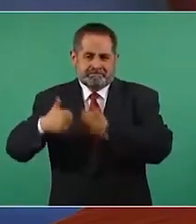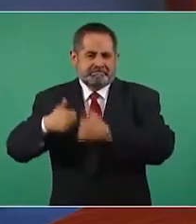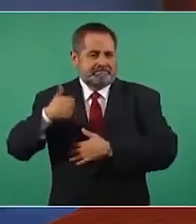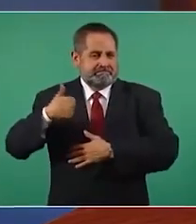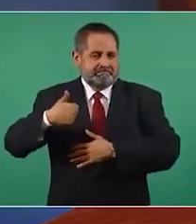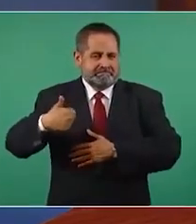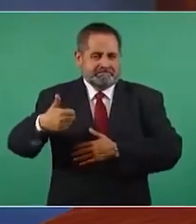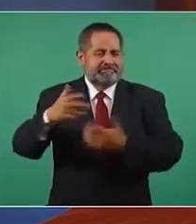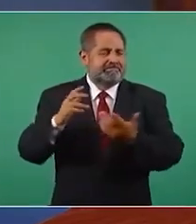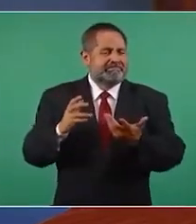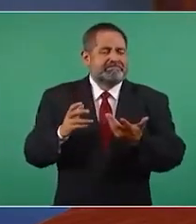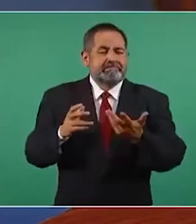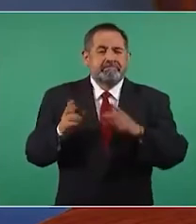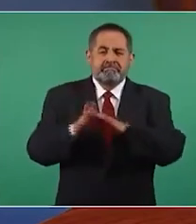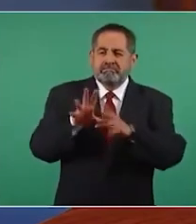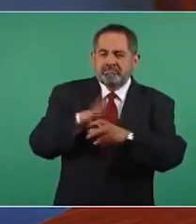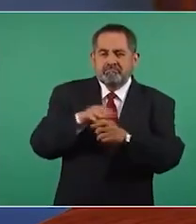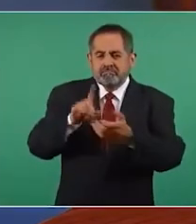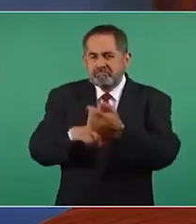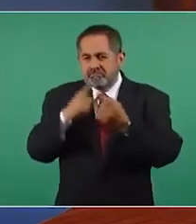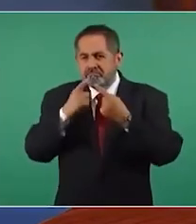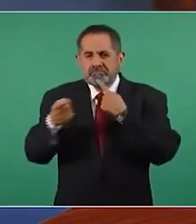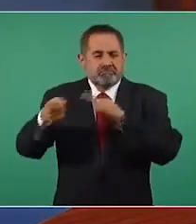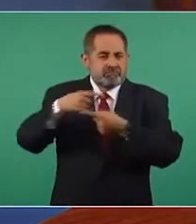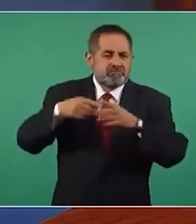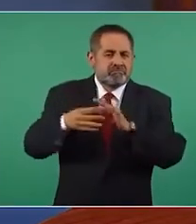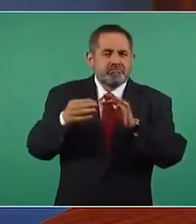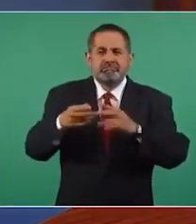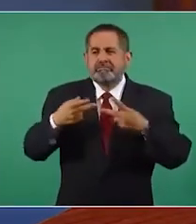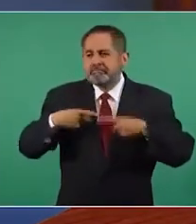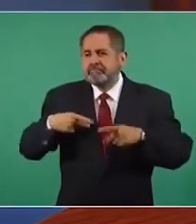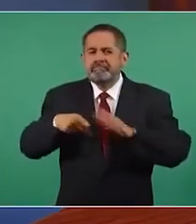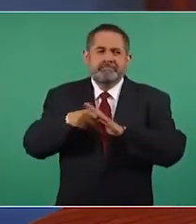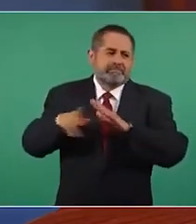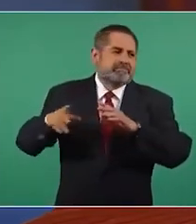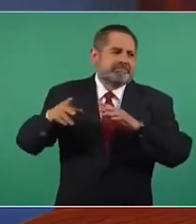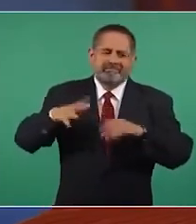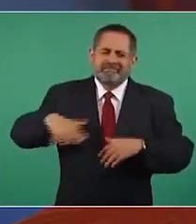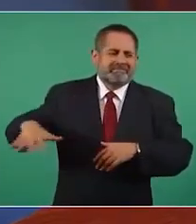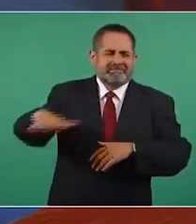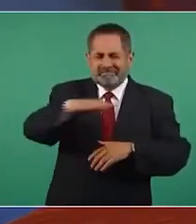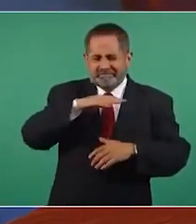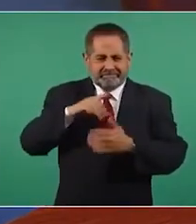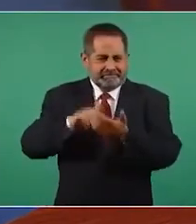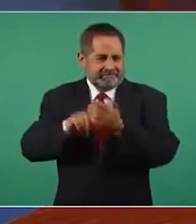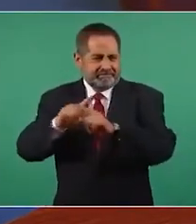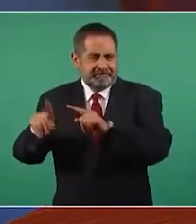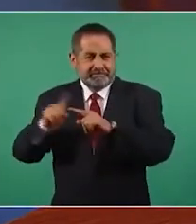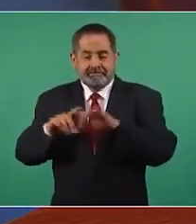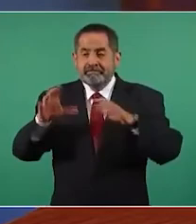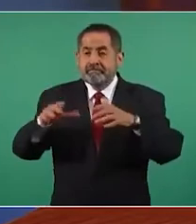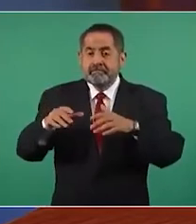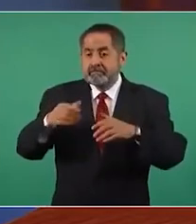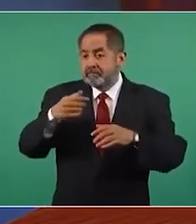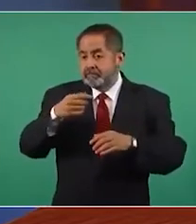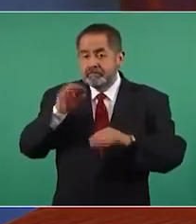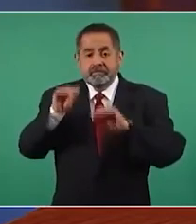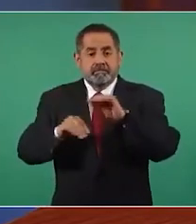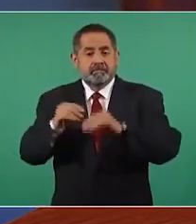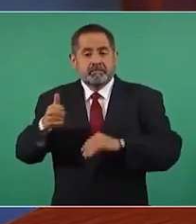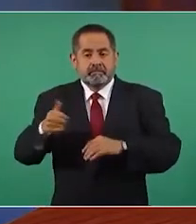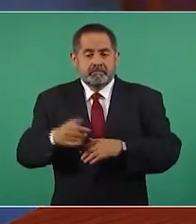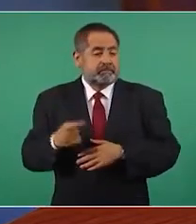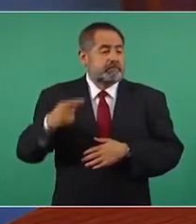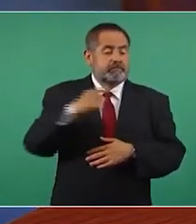interacción que los actores políticos, los periodistas, los artistas, cantantes, etcétera, en medio de la farándula. Aquí el